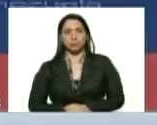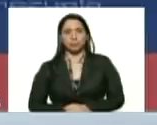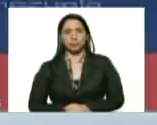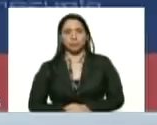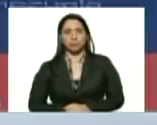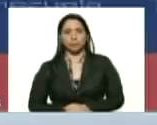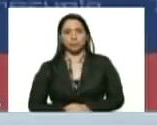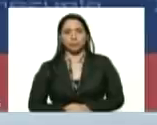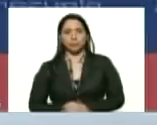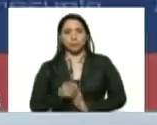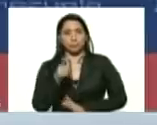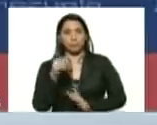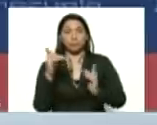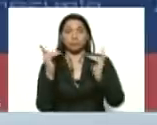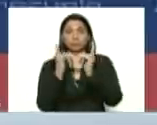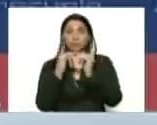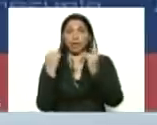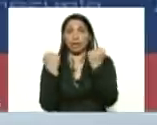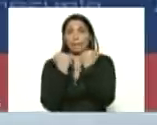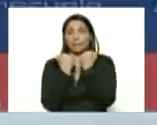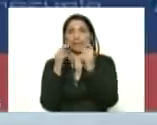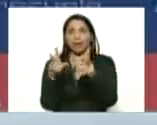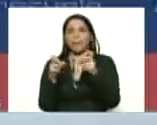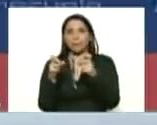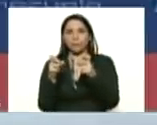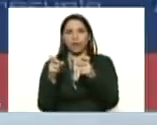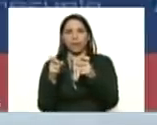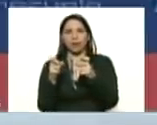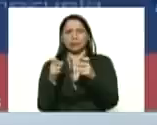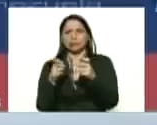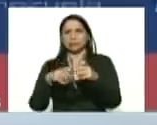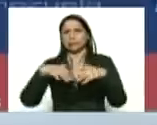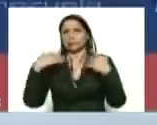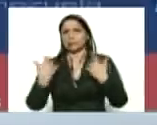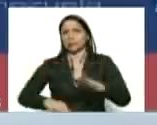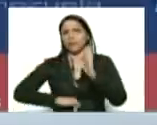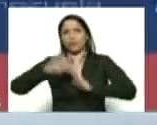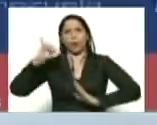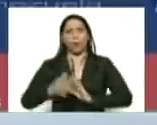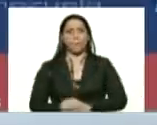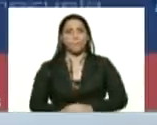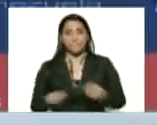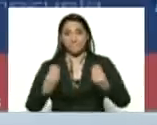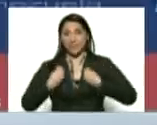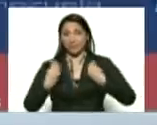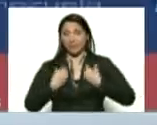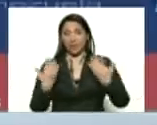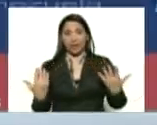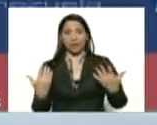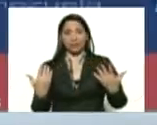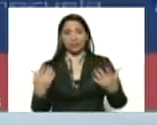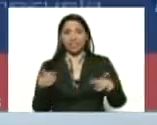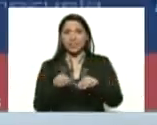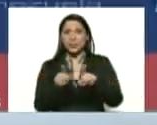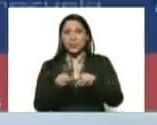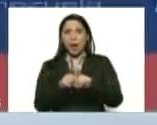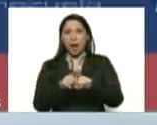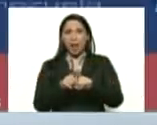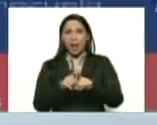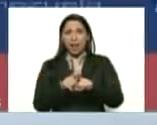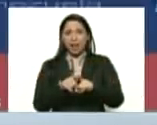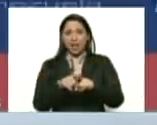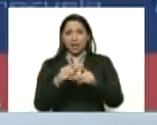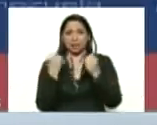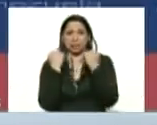y por esa camita le cobraban un ojo de la cara y vivían como en campos de concentración en